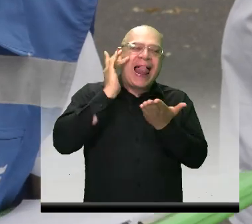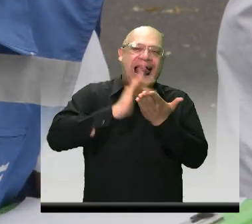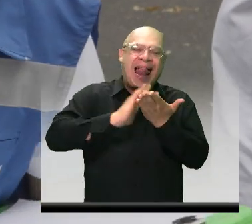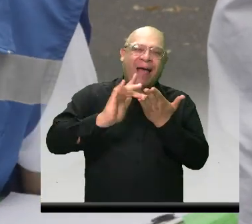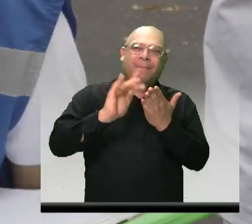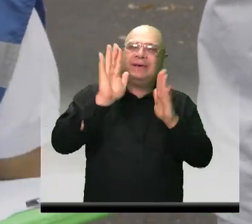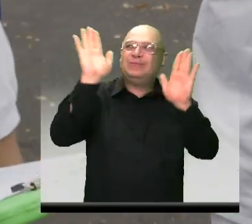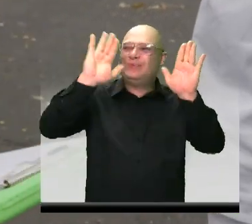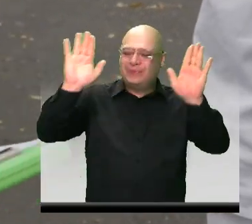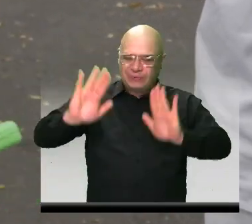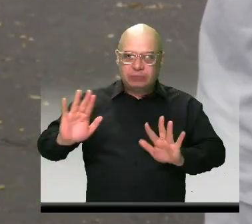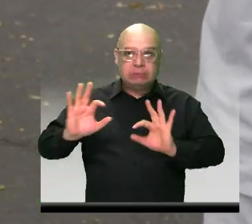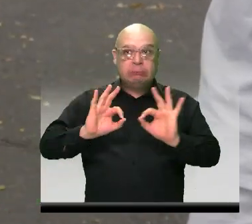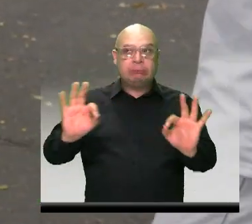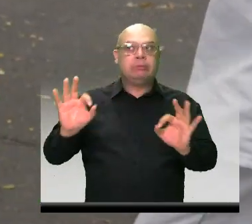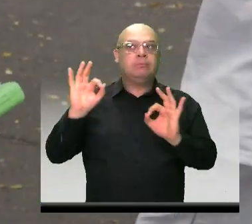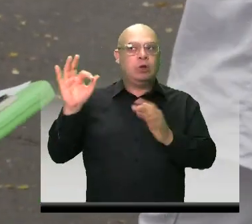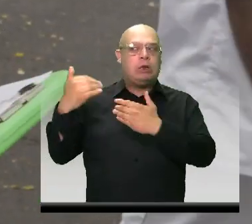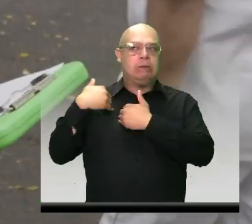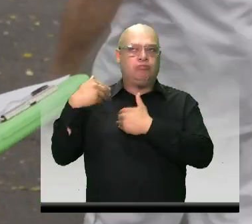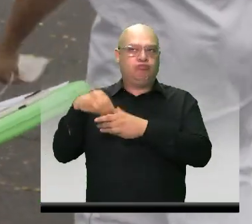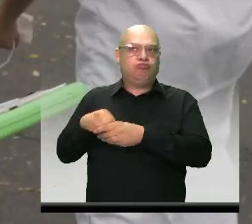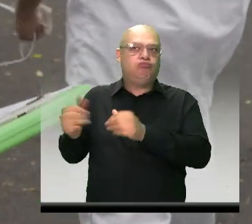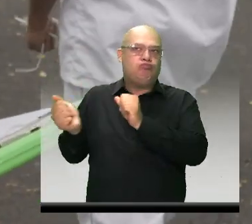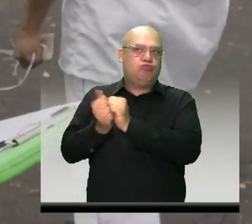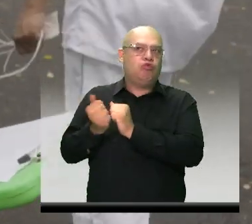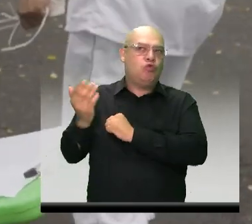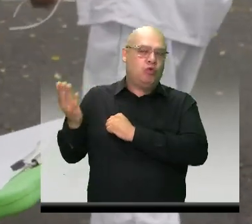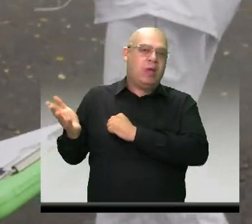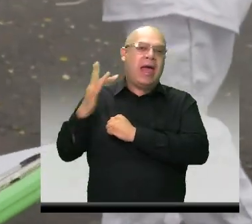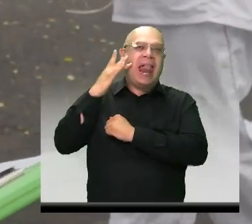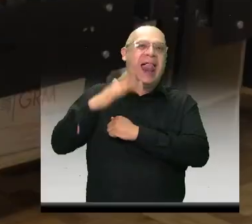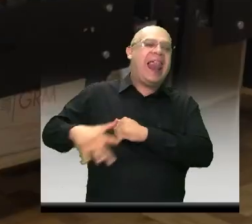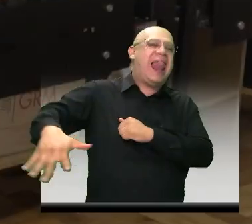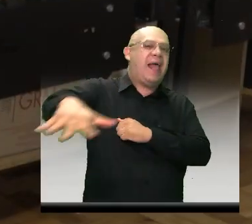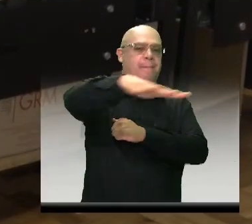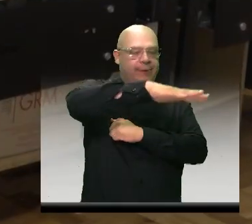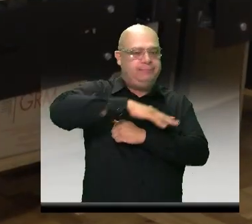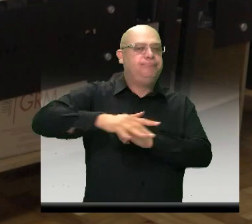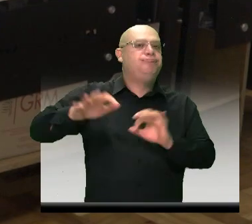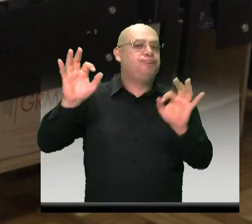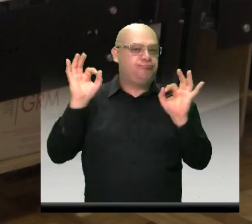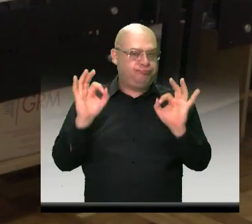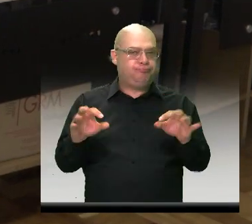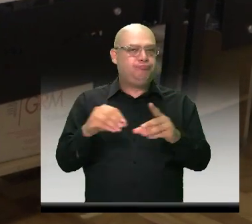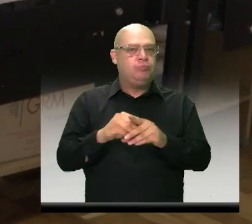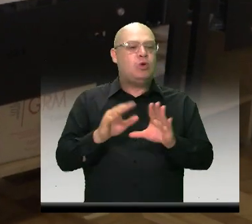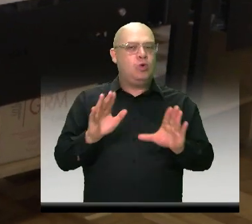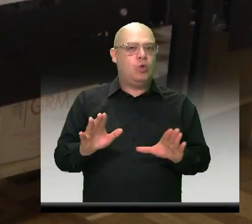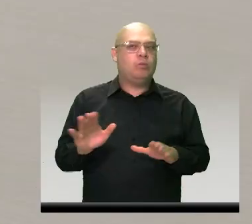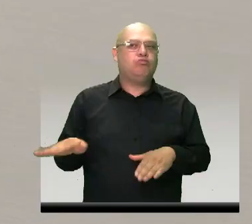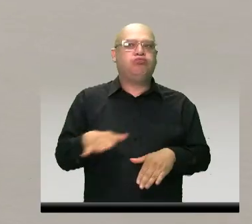responsables de mantener las condiciones higiénicas durante su transporte.